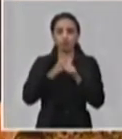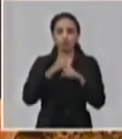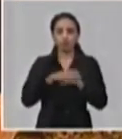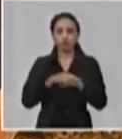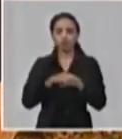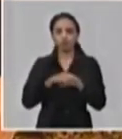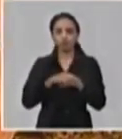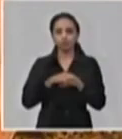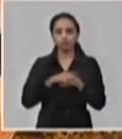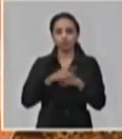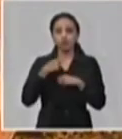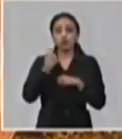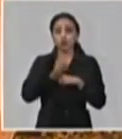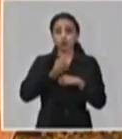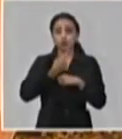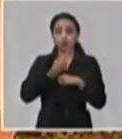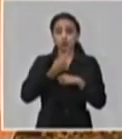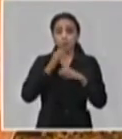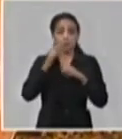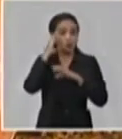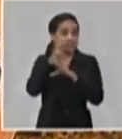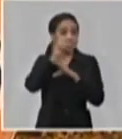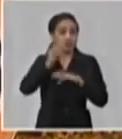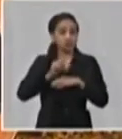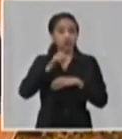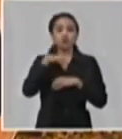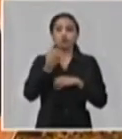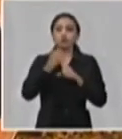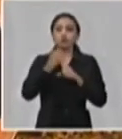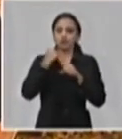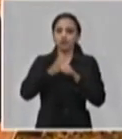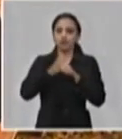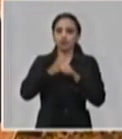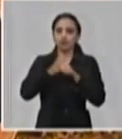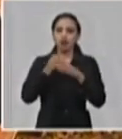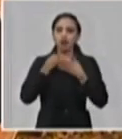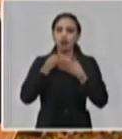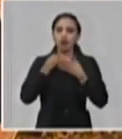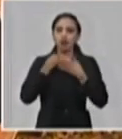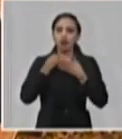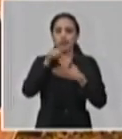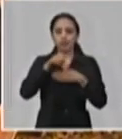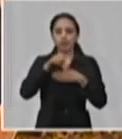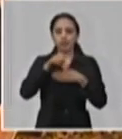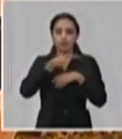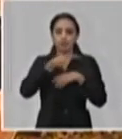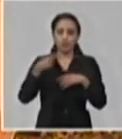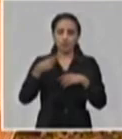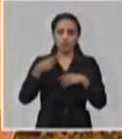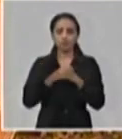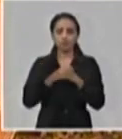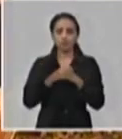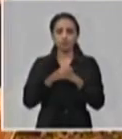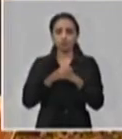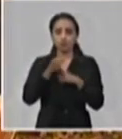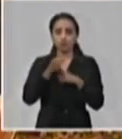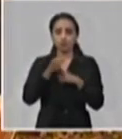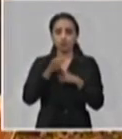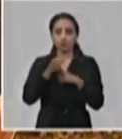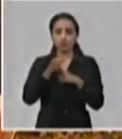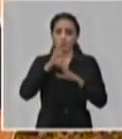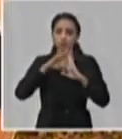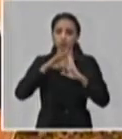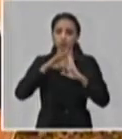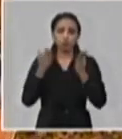expedientes, sino nuestros científicos también se han incorporado al aporte de estas enfermedades. gran rasgo de los elementos que